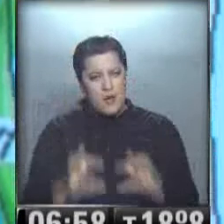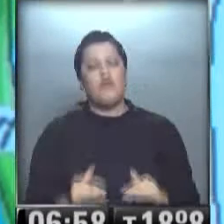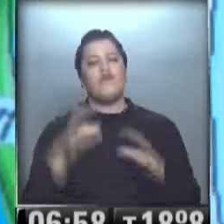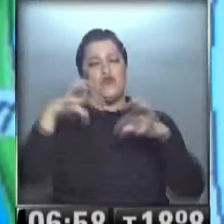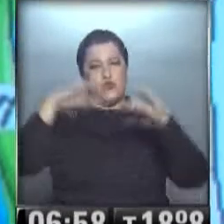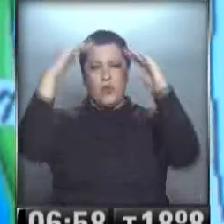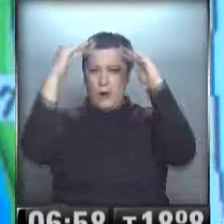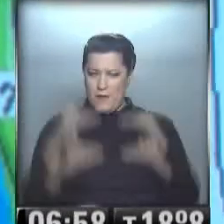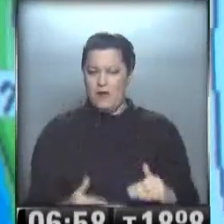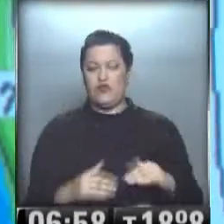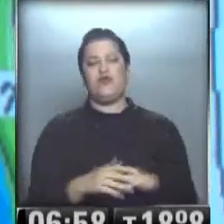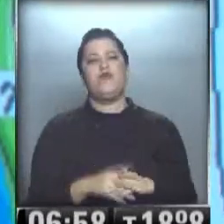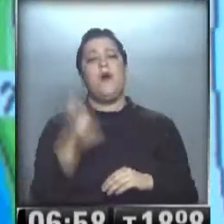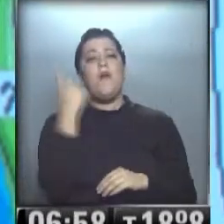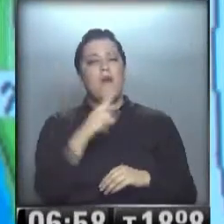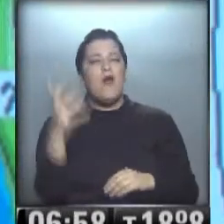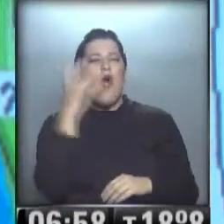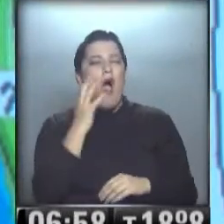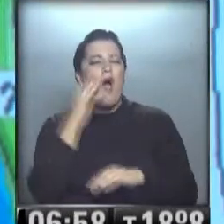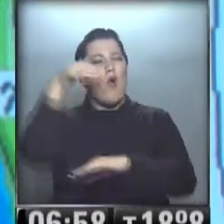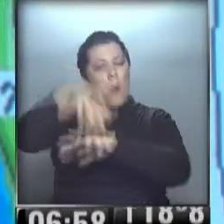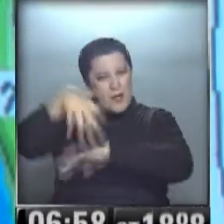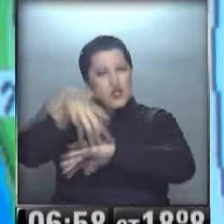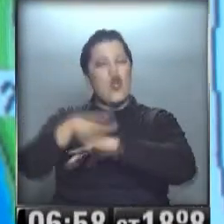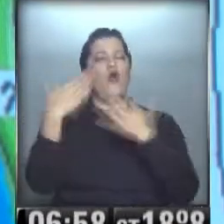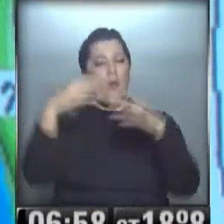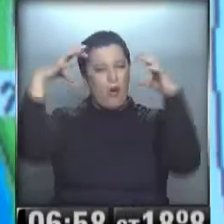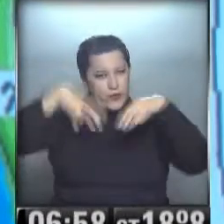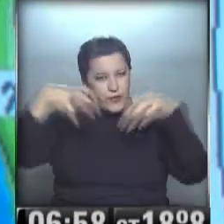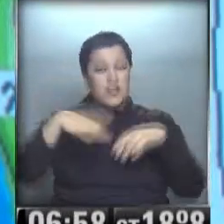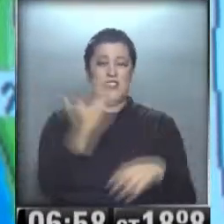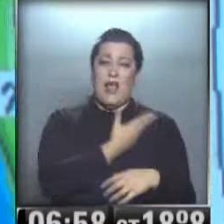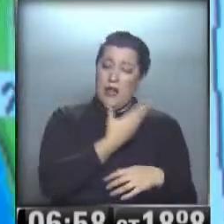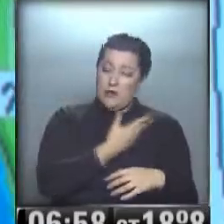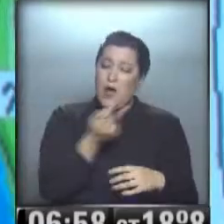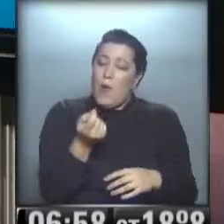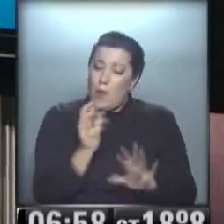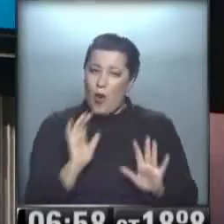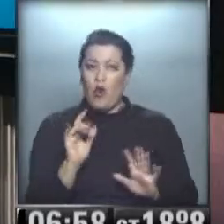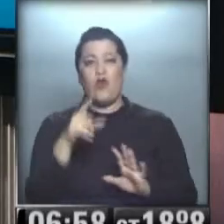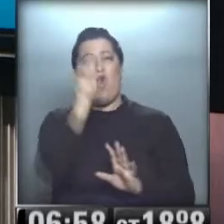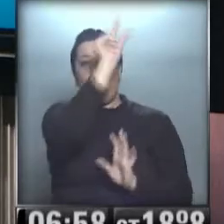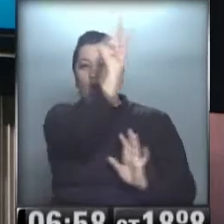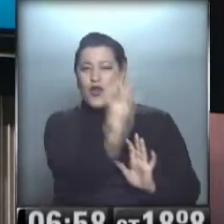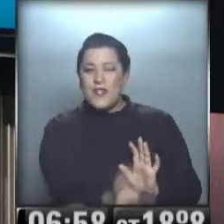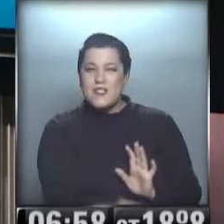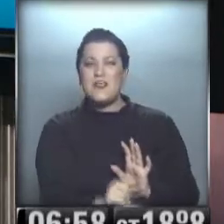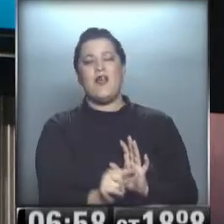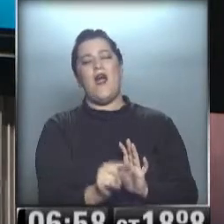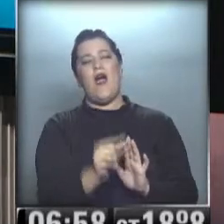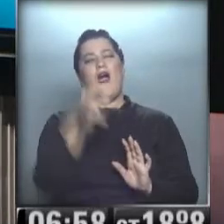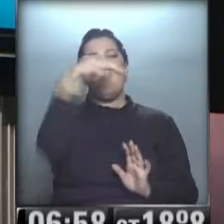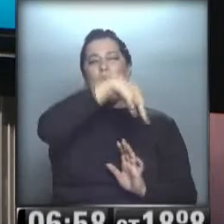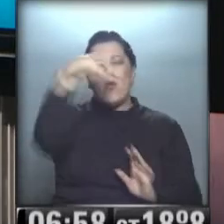amigos del litoral. Pero algo ahí en Misiones puede caer. En Santa Fe, poquito. Y en la zona de la cordillera de la región Cuyana,